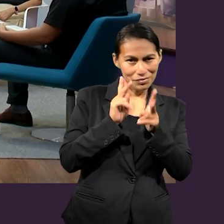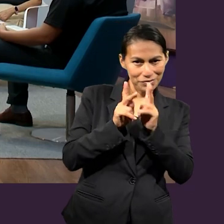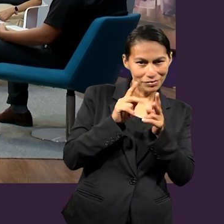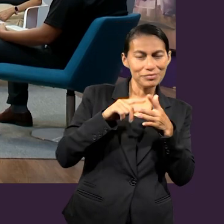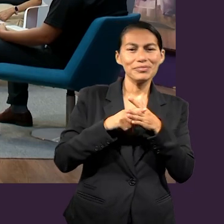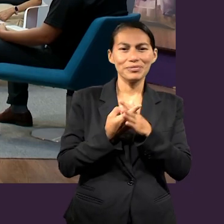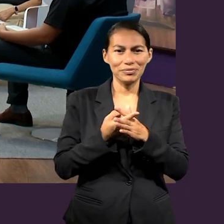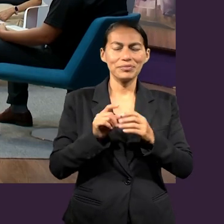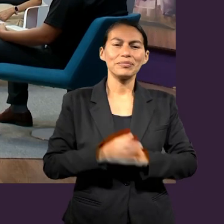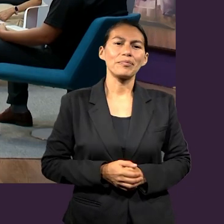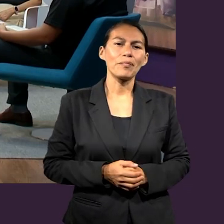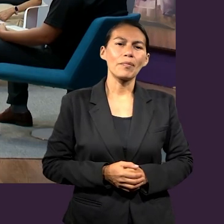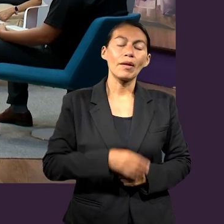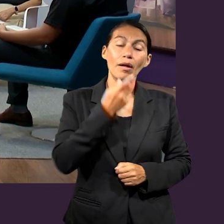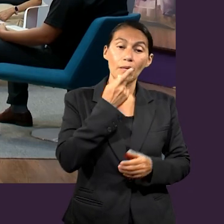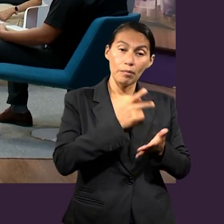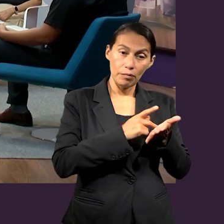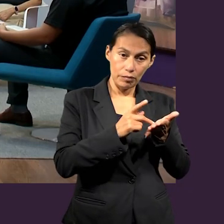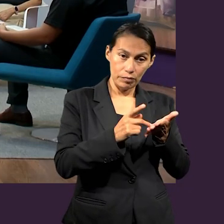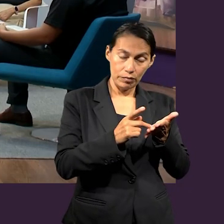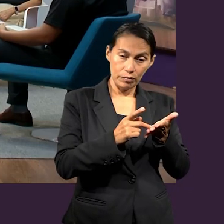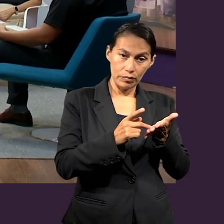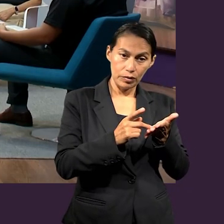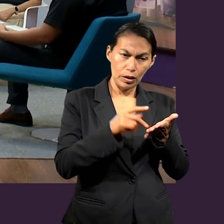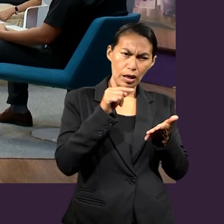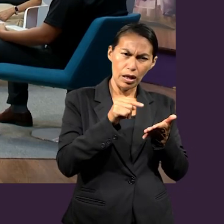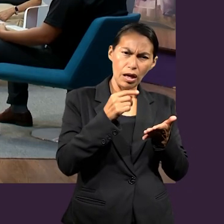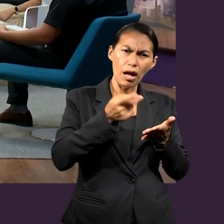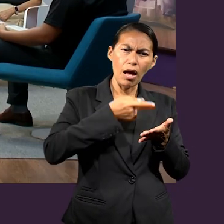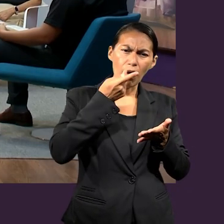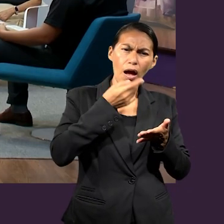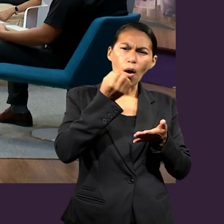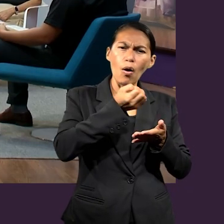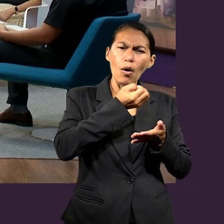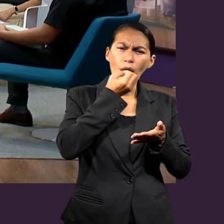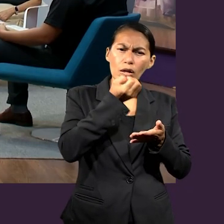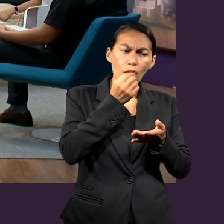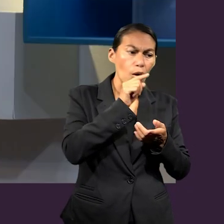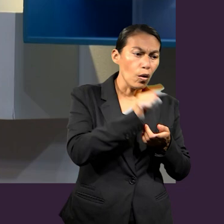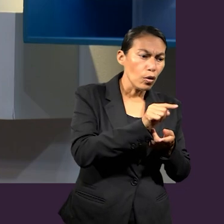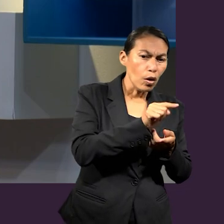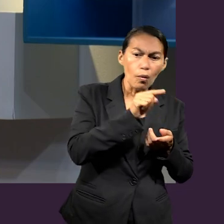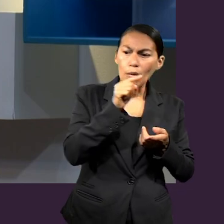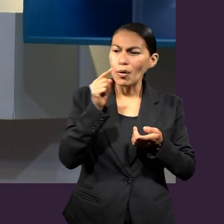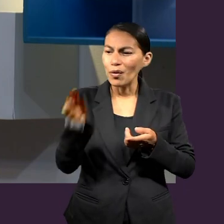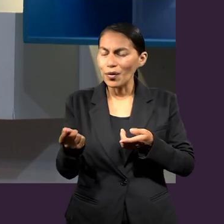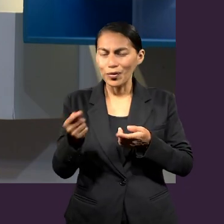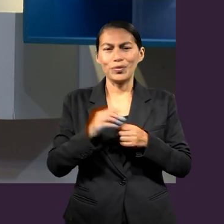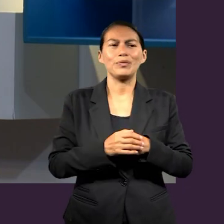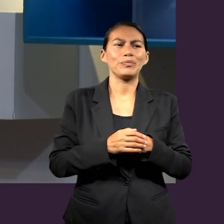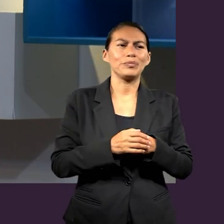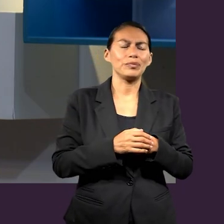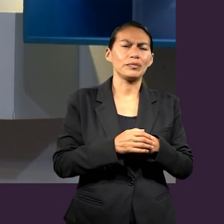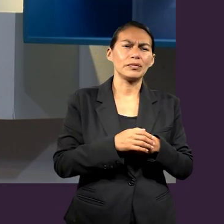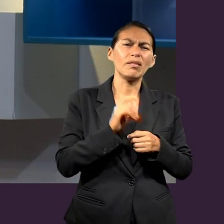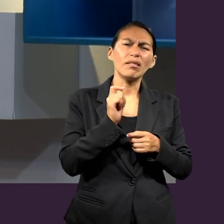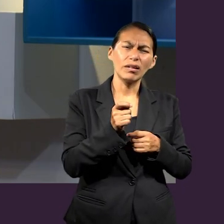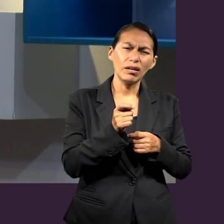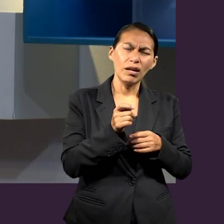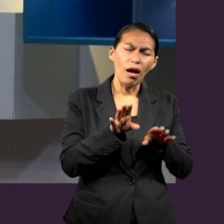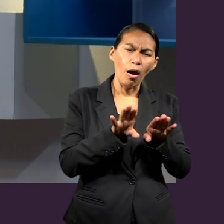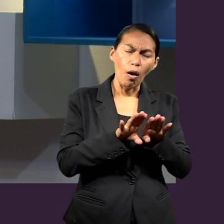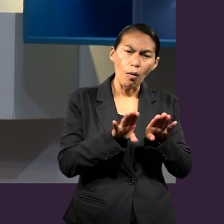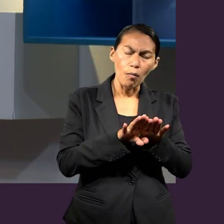porque Pablo comienza hablando de la oración intercesora, pero lo hace desde una forma, una